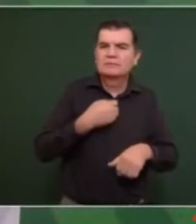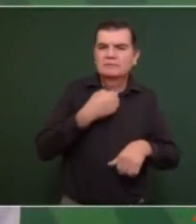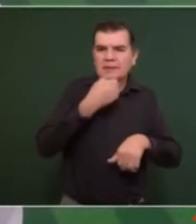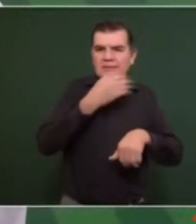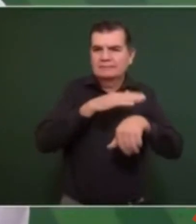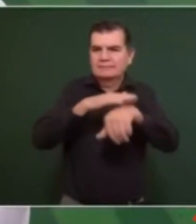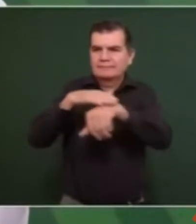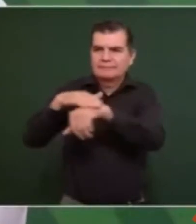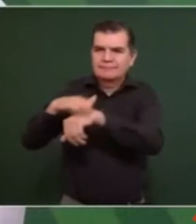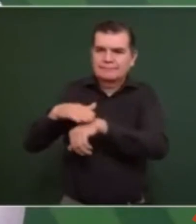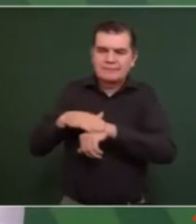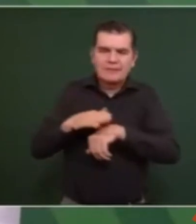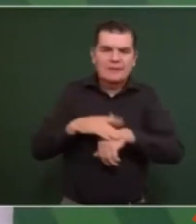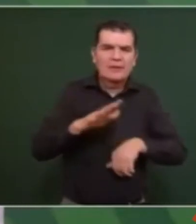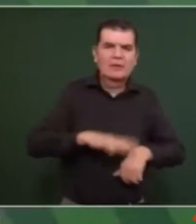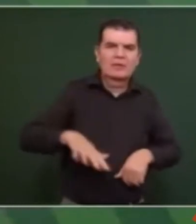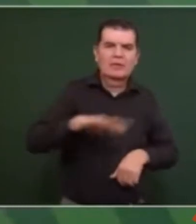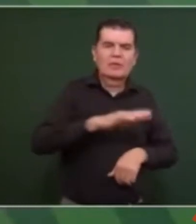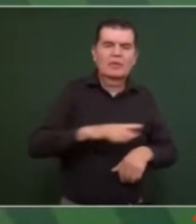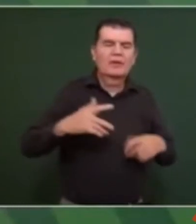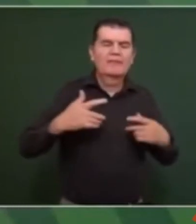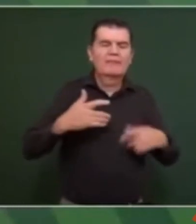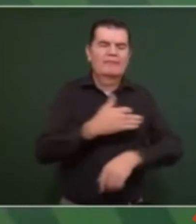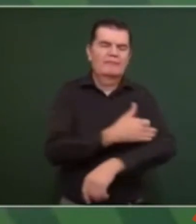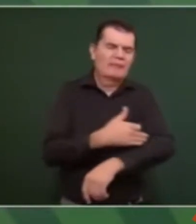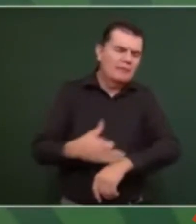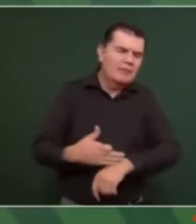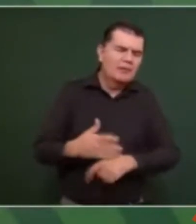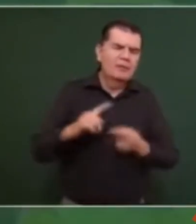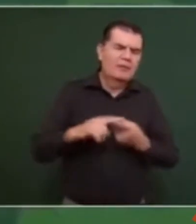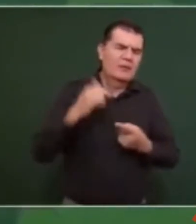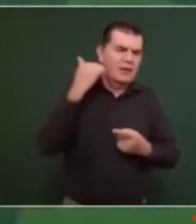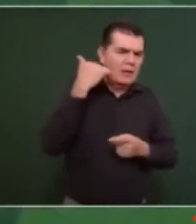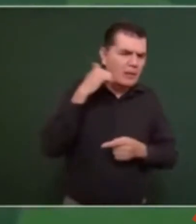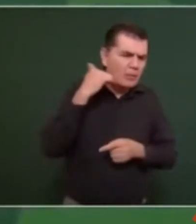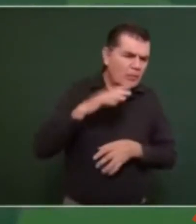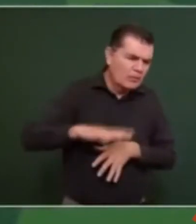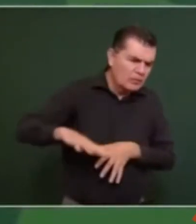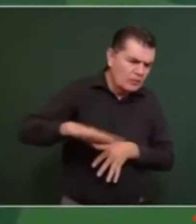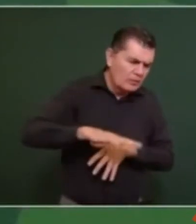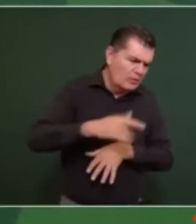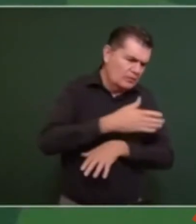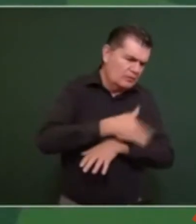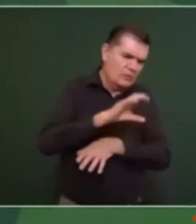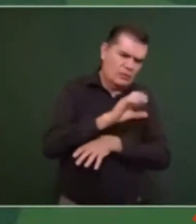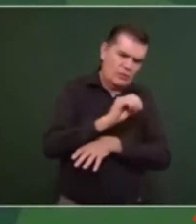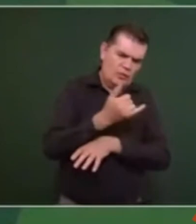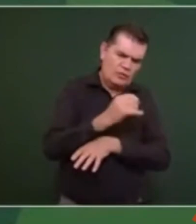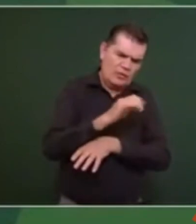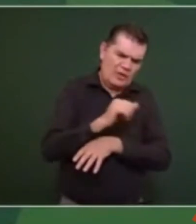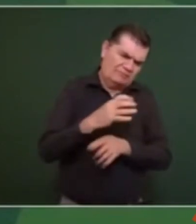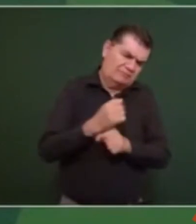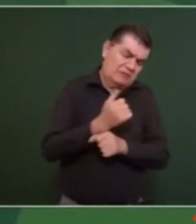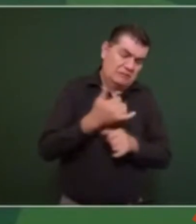familias de Acapulco y de Coyuca, de Benítez, a todos.